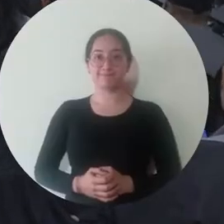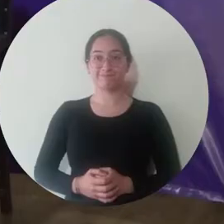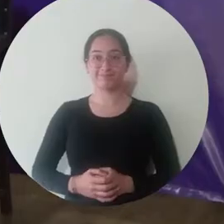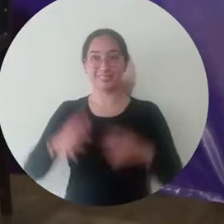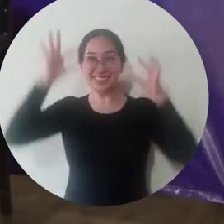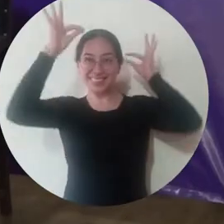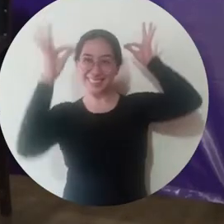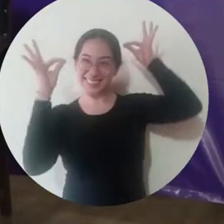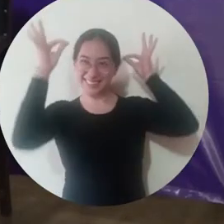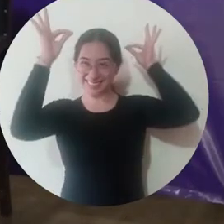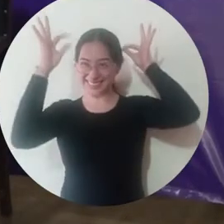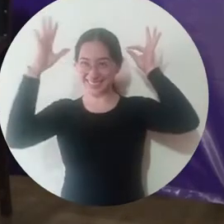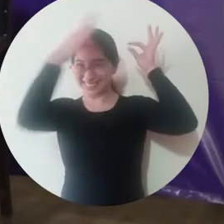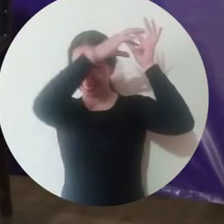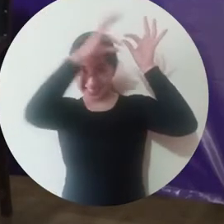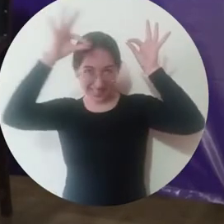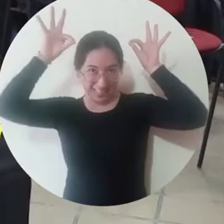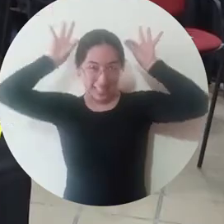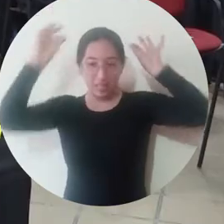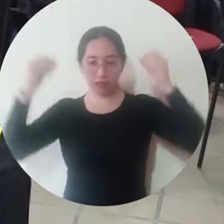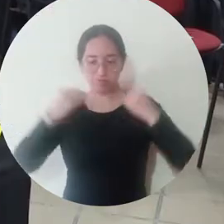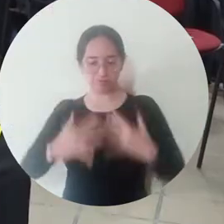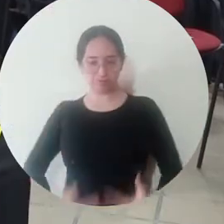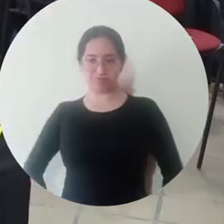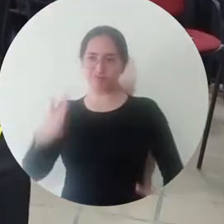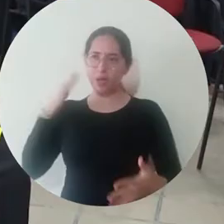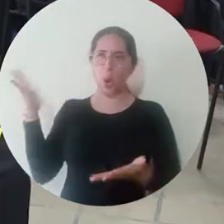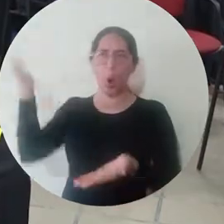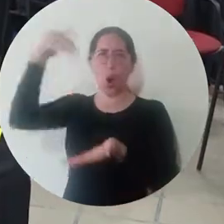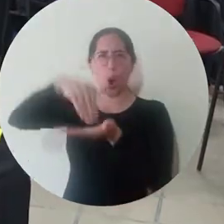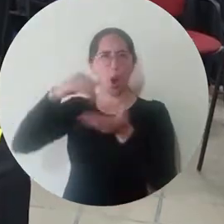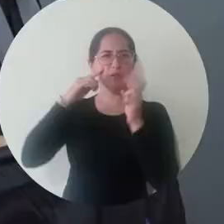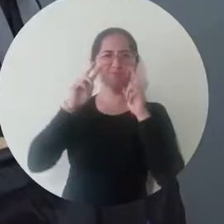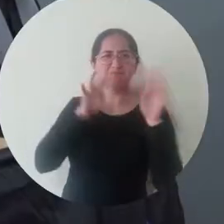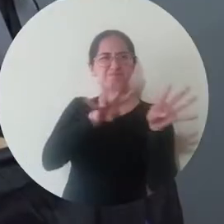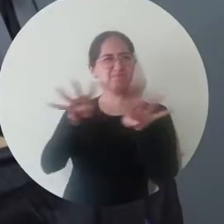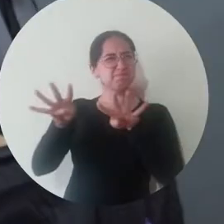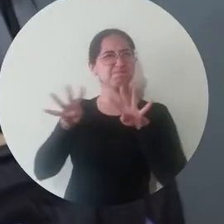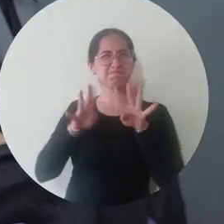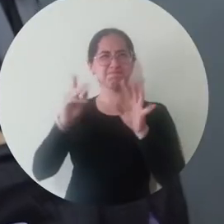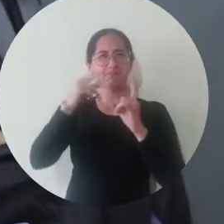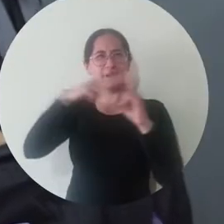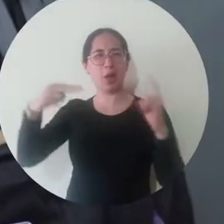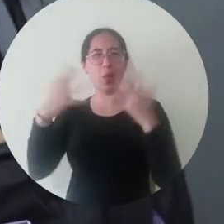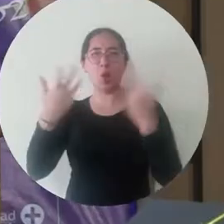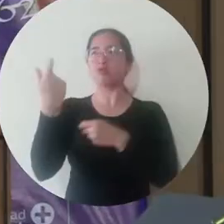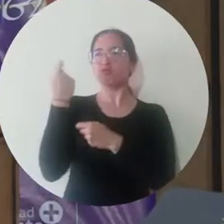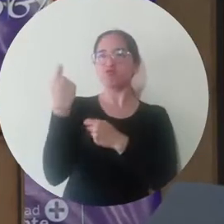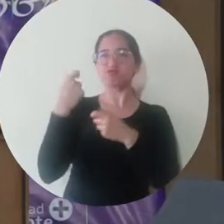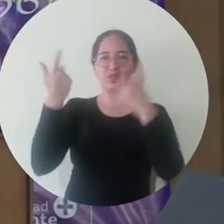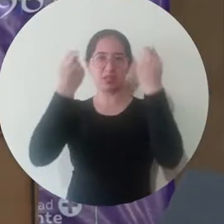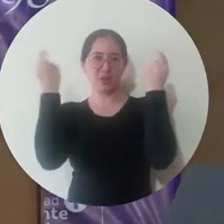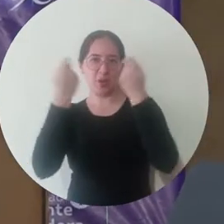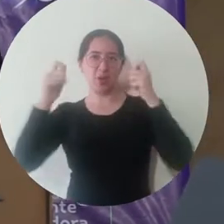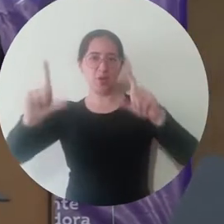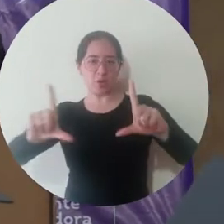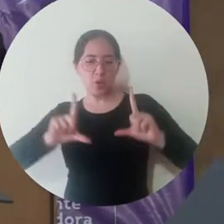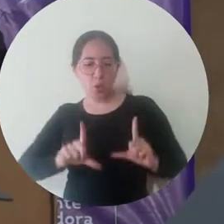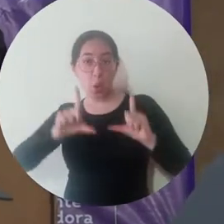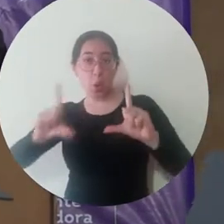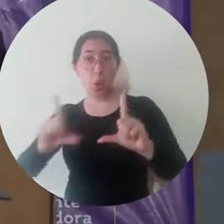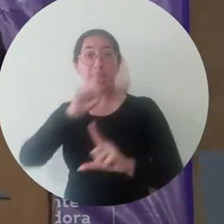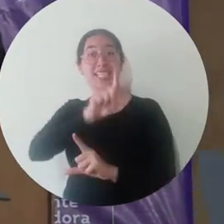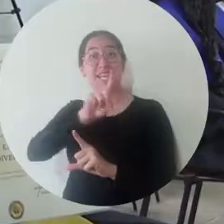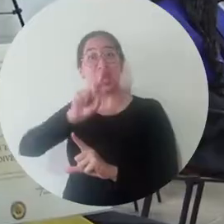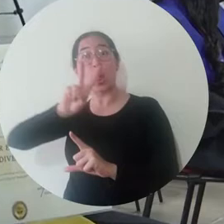Las togas y los birretes volvieron a tomarse el campus de la Universidad del Magdalena en la más reciente ceremonia de graduación que se llevó a cabo para